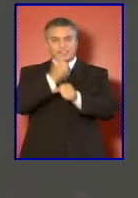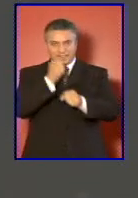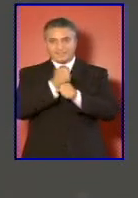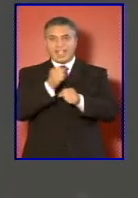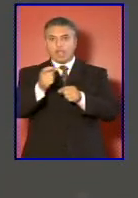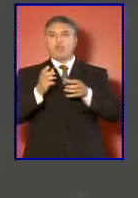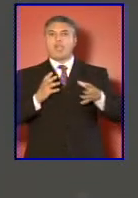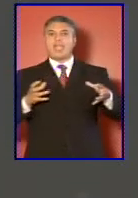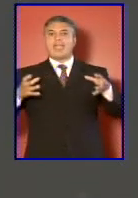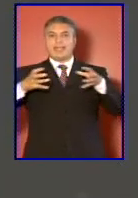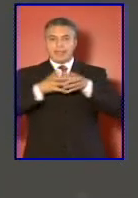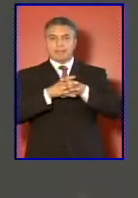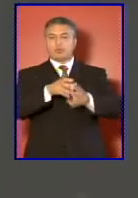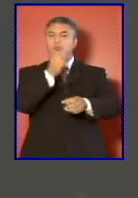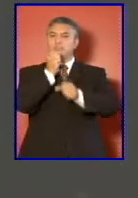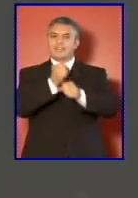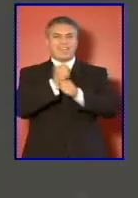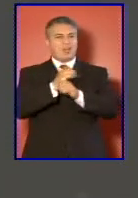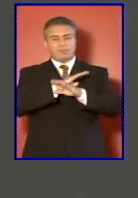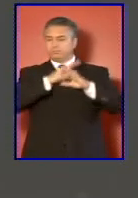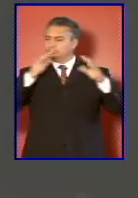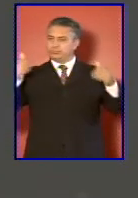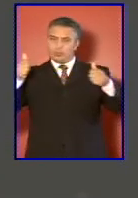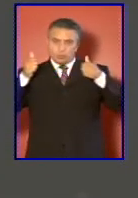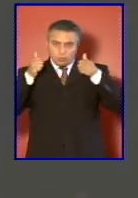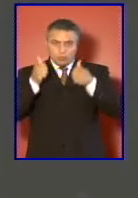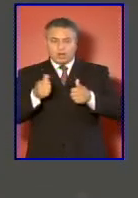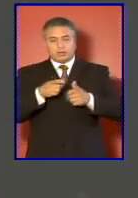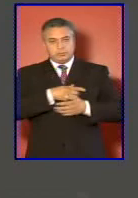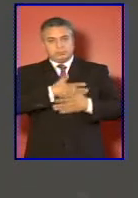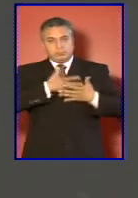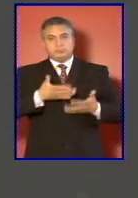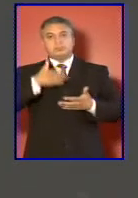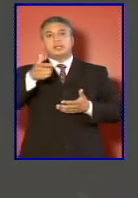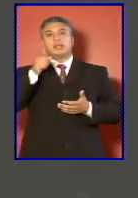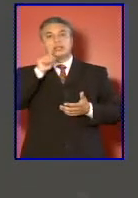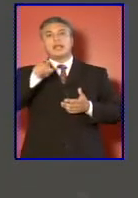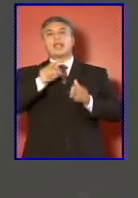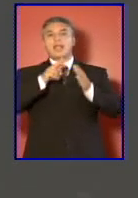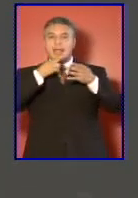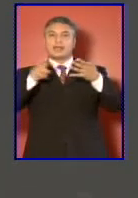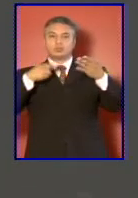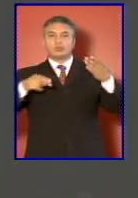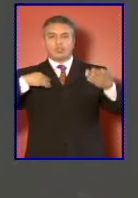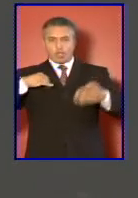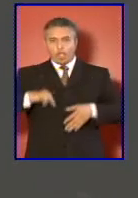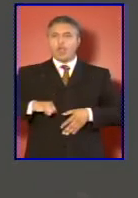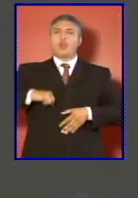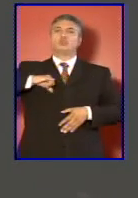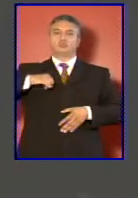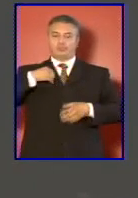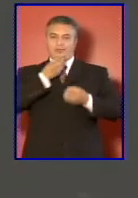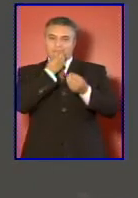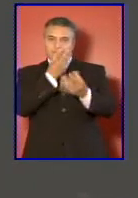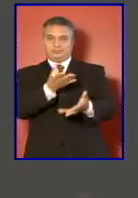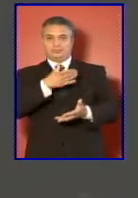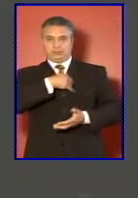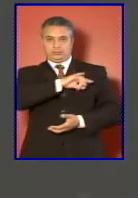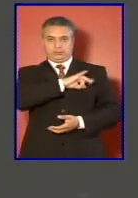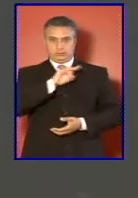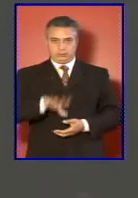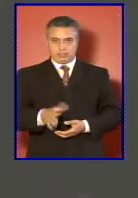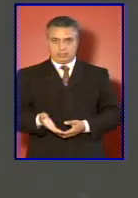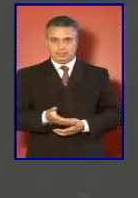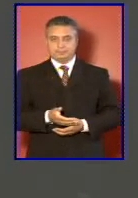un trabajo extraordinariamente abnegado pero cuyos resultados con orgullo expongo al país quisiera